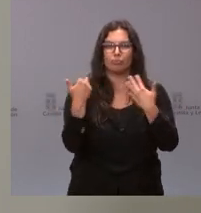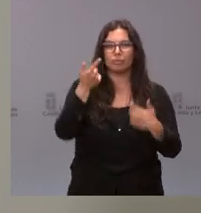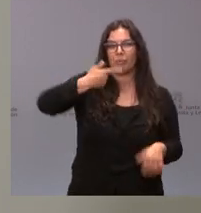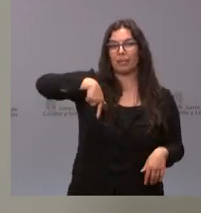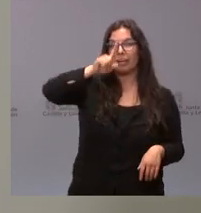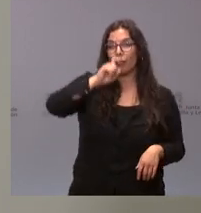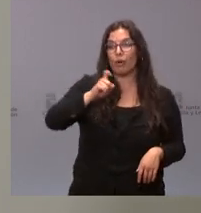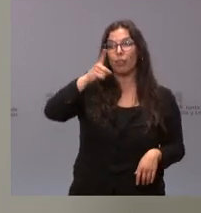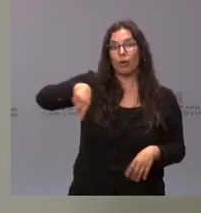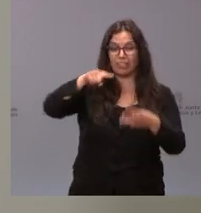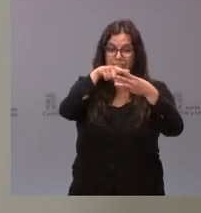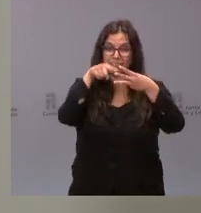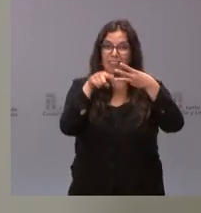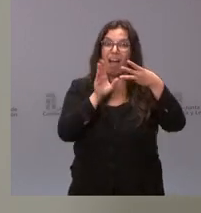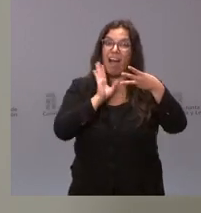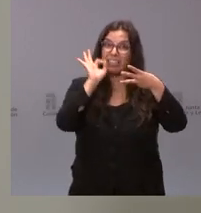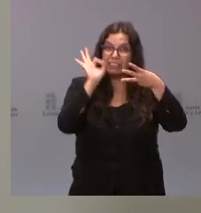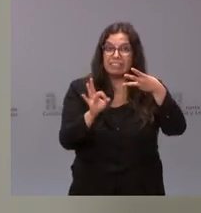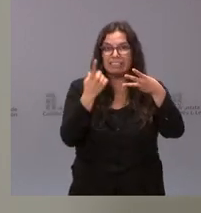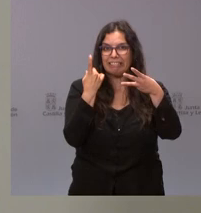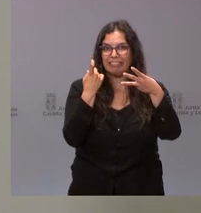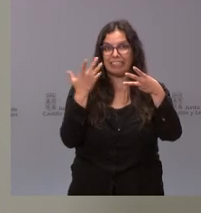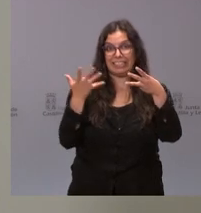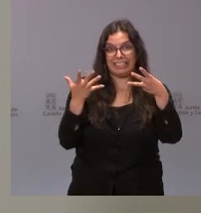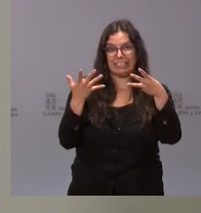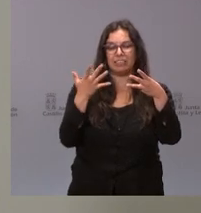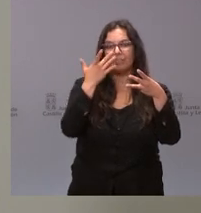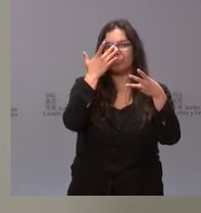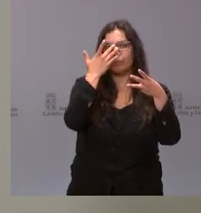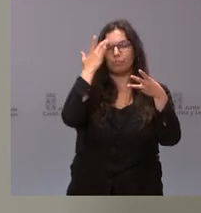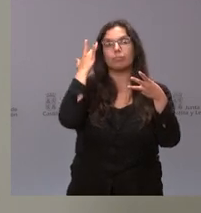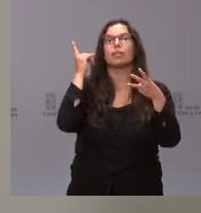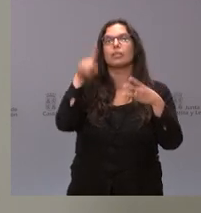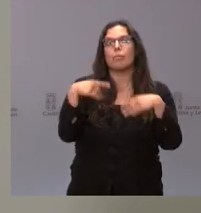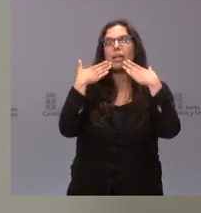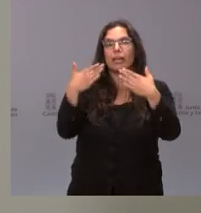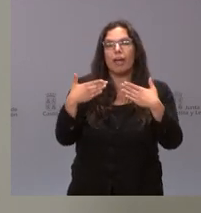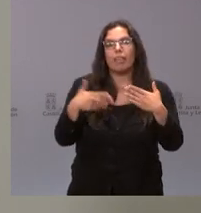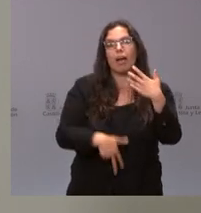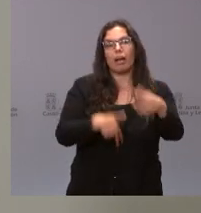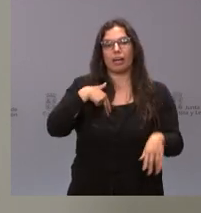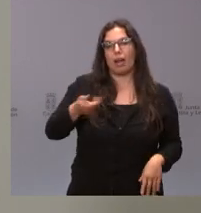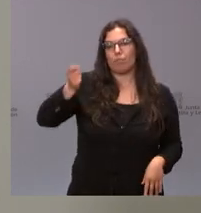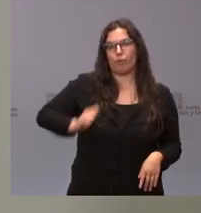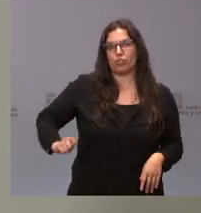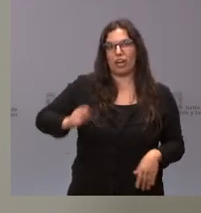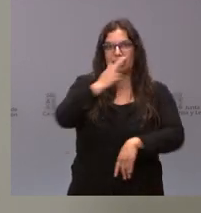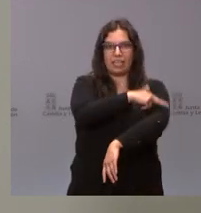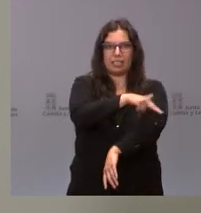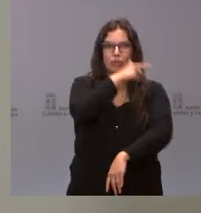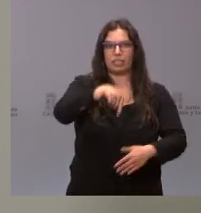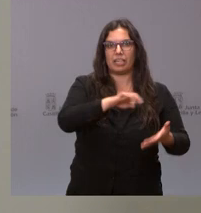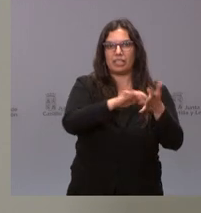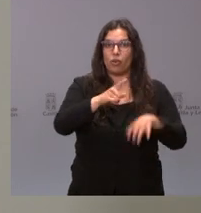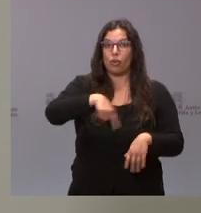en estos grupos la necesidad le tenemos de carácter imperiosa, y el agradecimiento al conjunto de los profesionales sanitarios en Castilla y León,